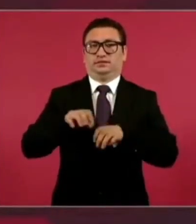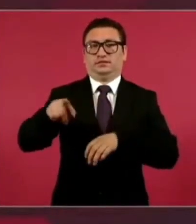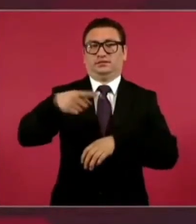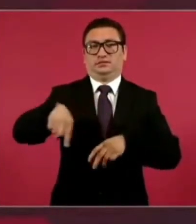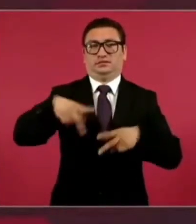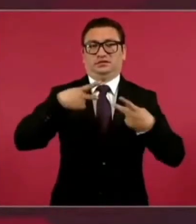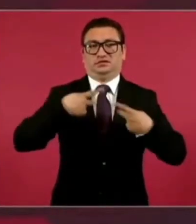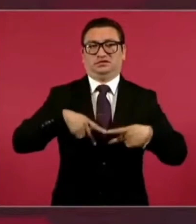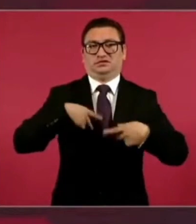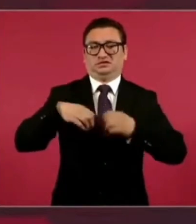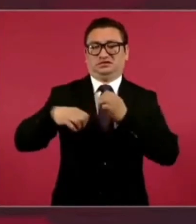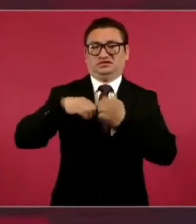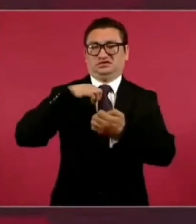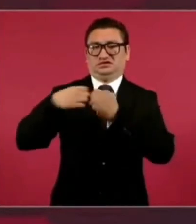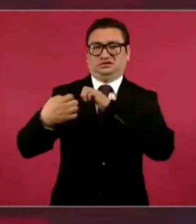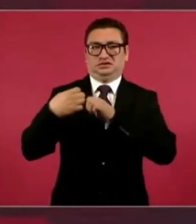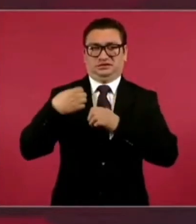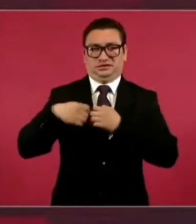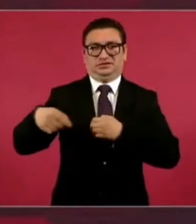enojados.